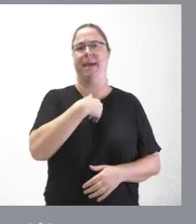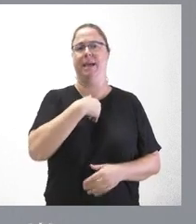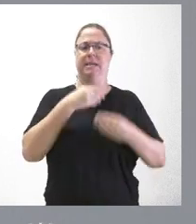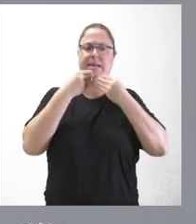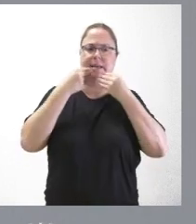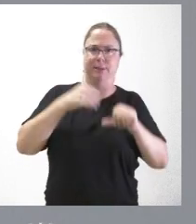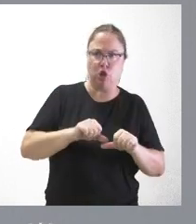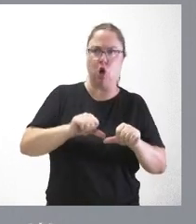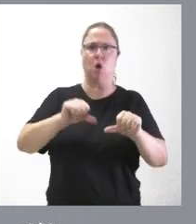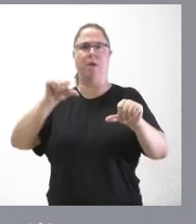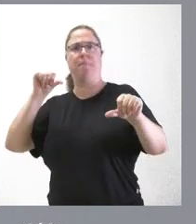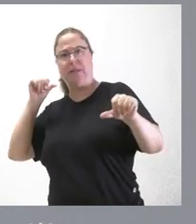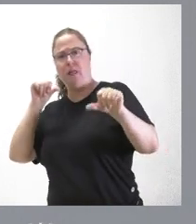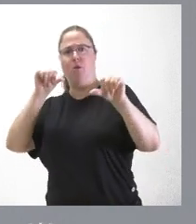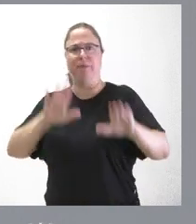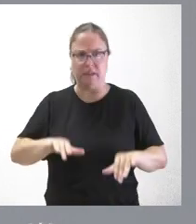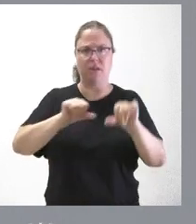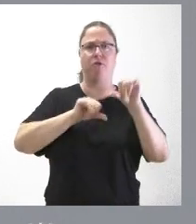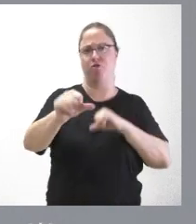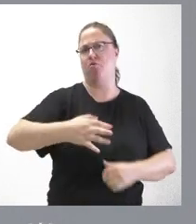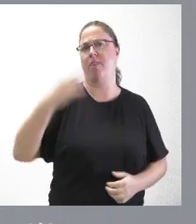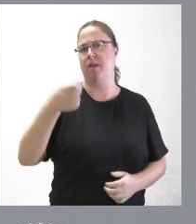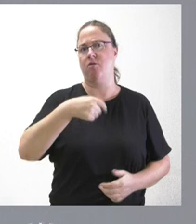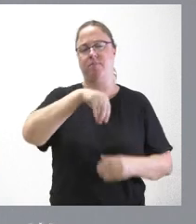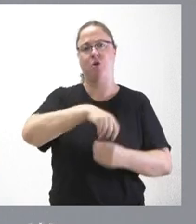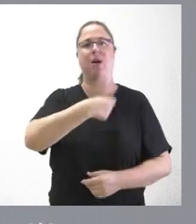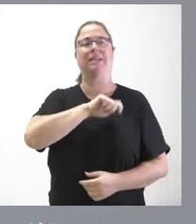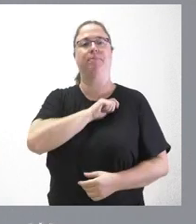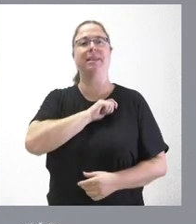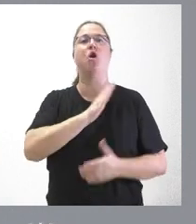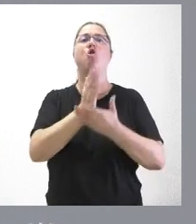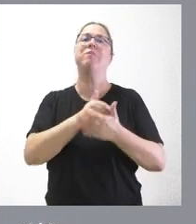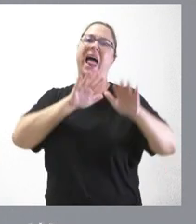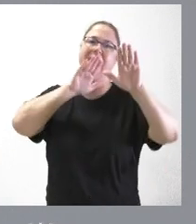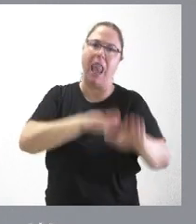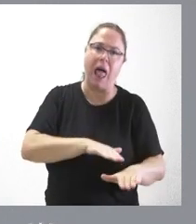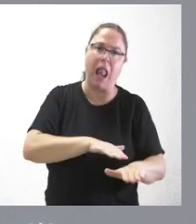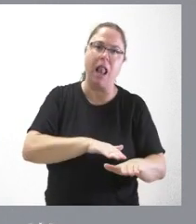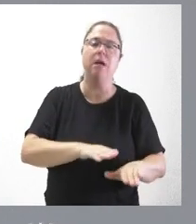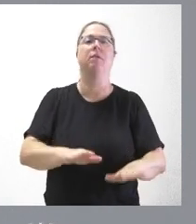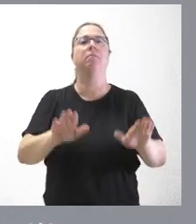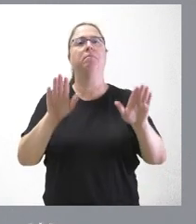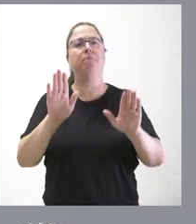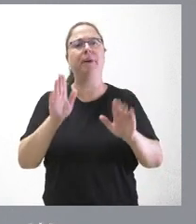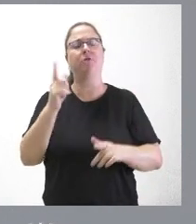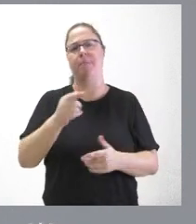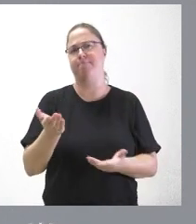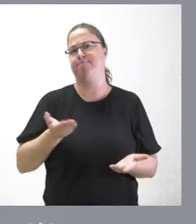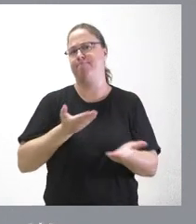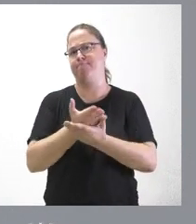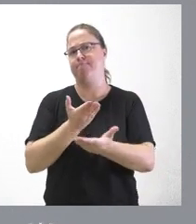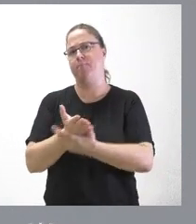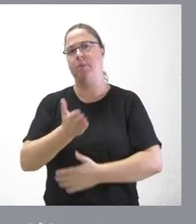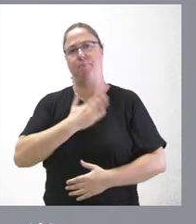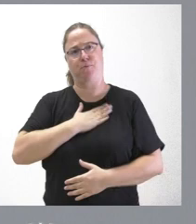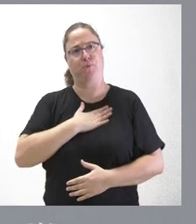que por presente y por futuro nos corresponde dentro de España. Esta es una comunidad leal, pero es una comunidad también que demanda lo que le